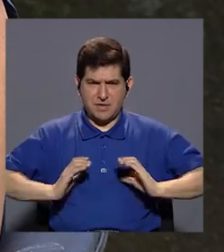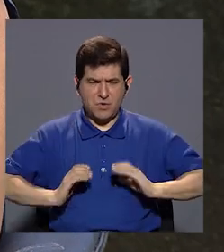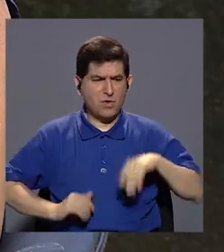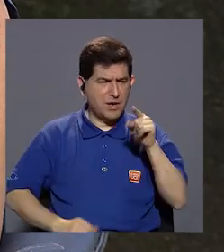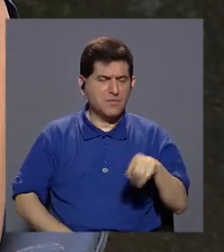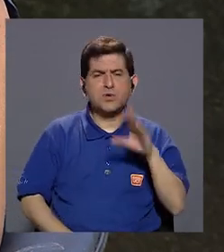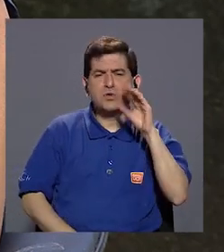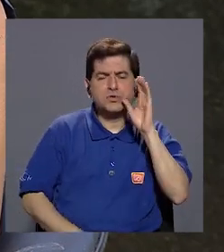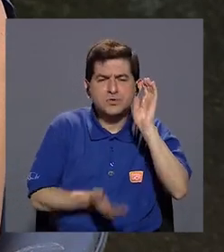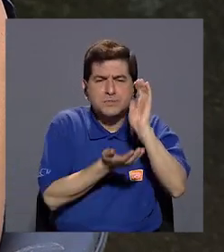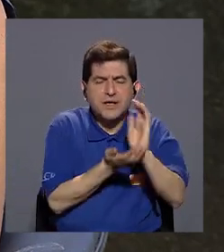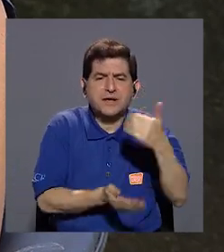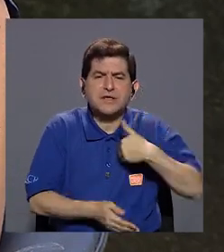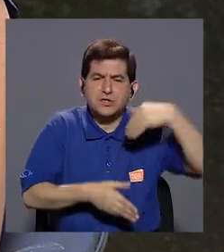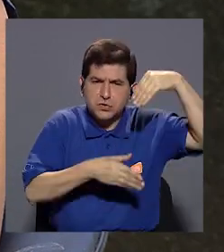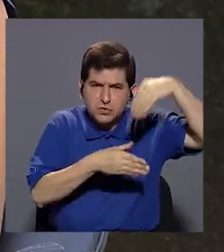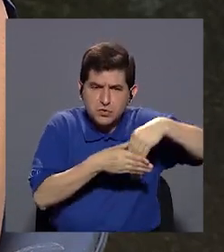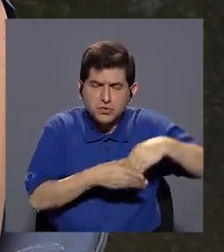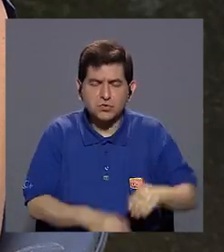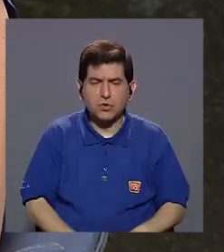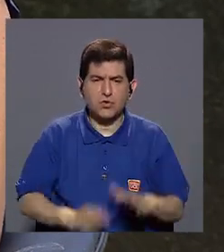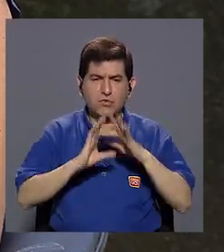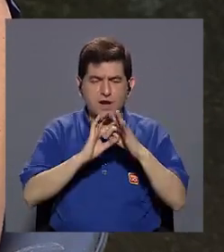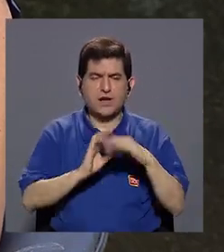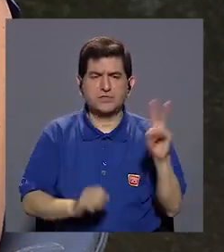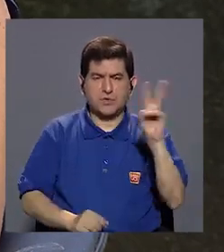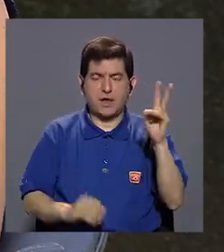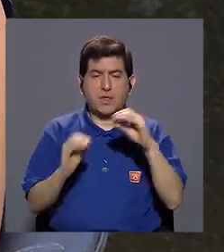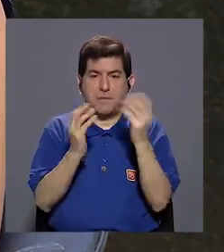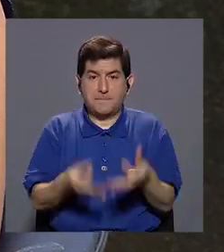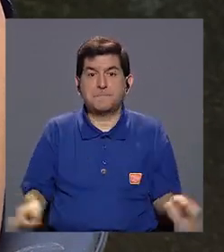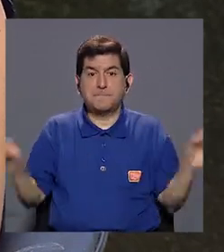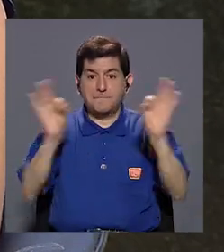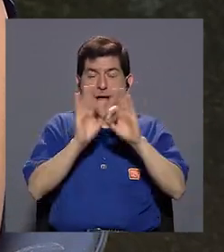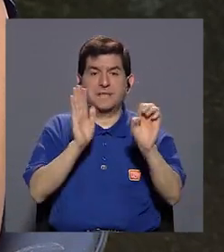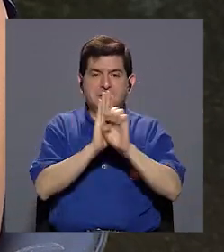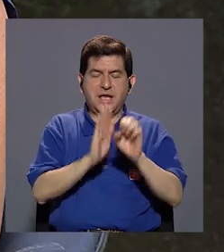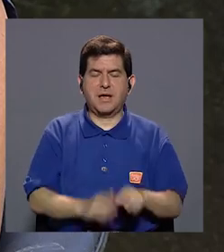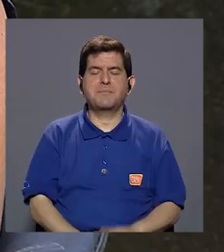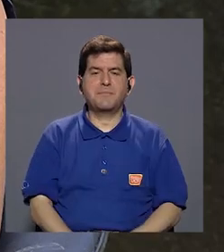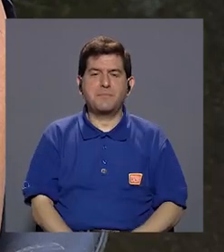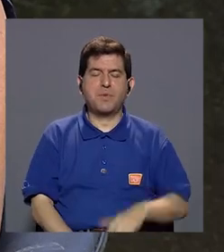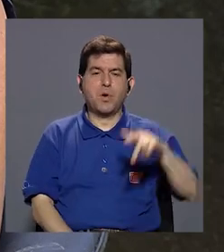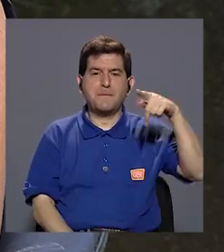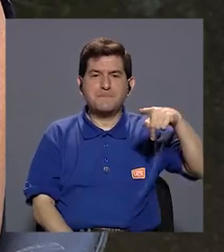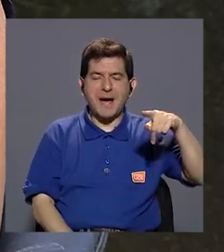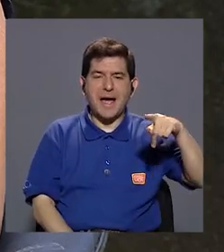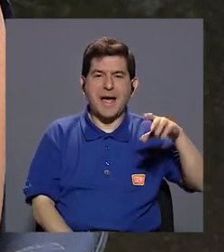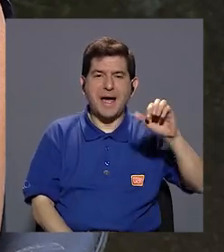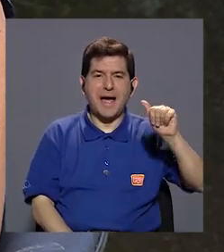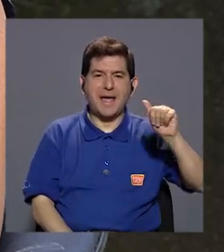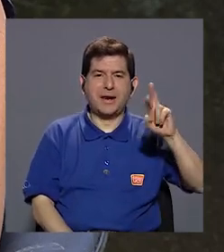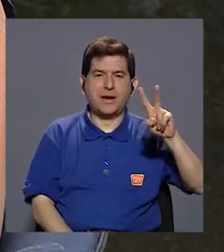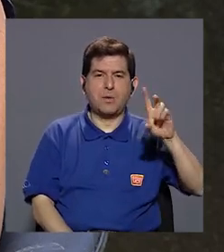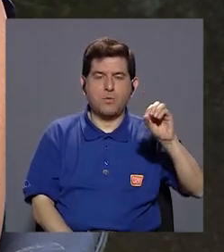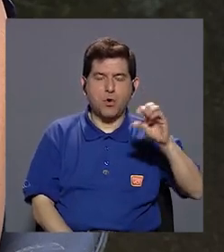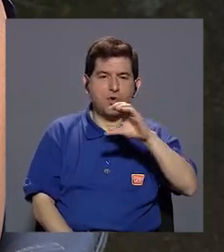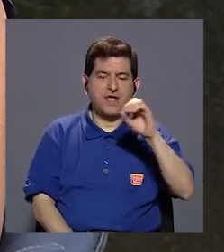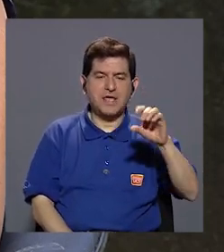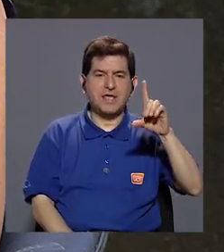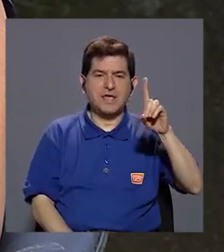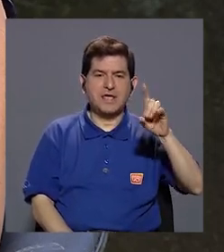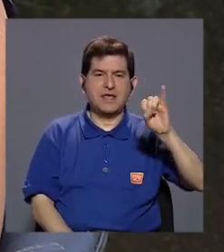ese perrito tiene con respecto a ciertos virus los más importantes, por ejemplo, parvo y distemper, que son los más,